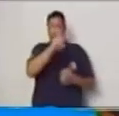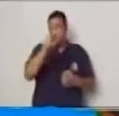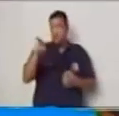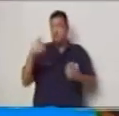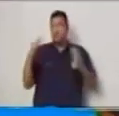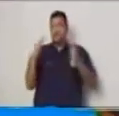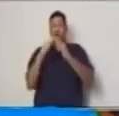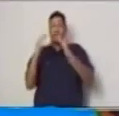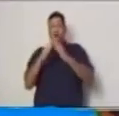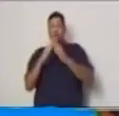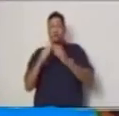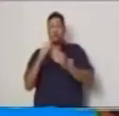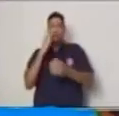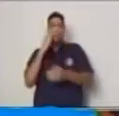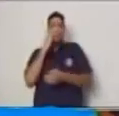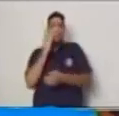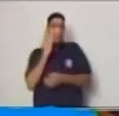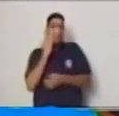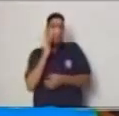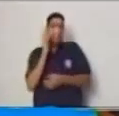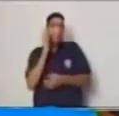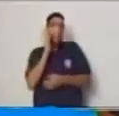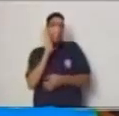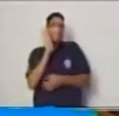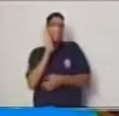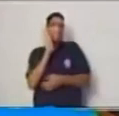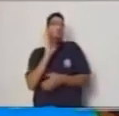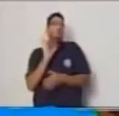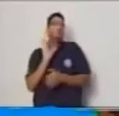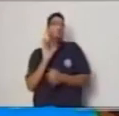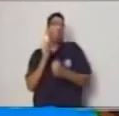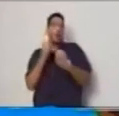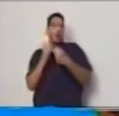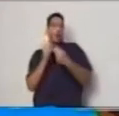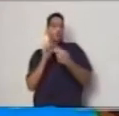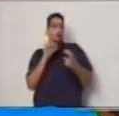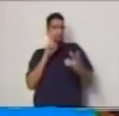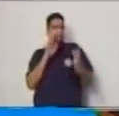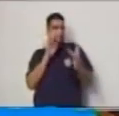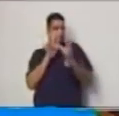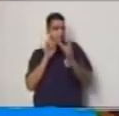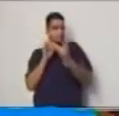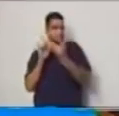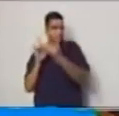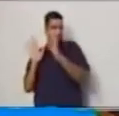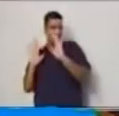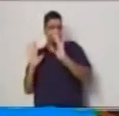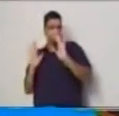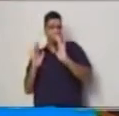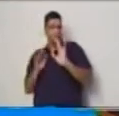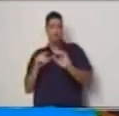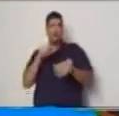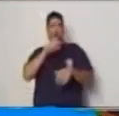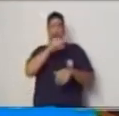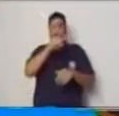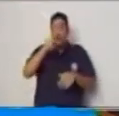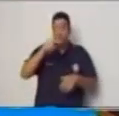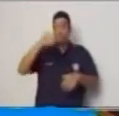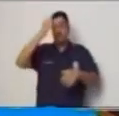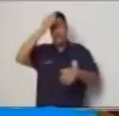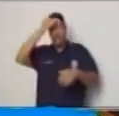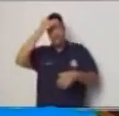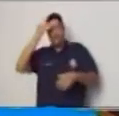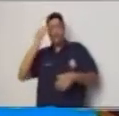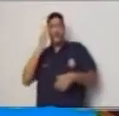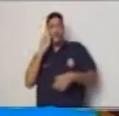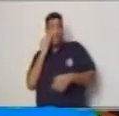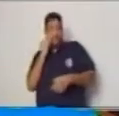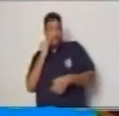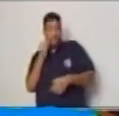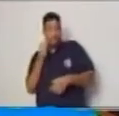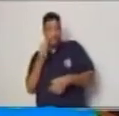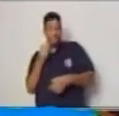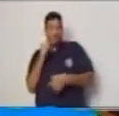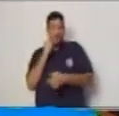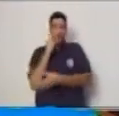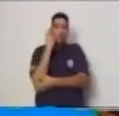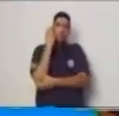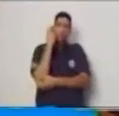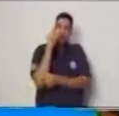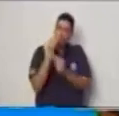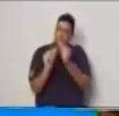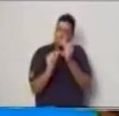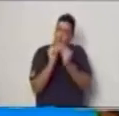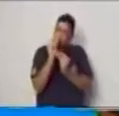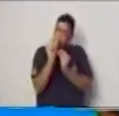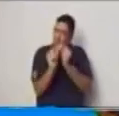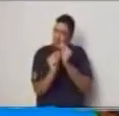establecer una propia relación esos aprendizajes en donde experimentamos a través del descubrimiento y a través de la